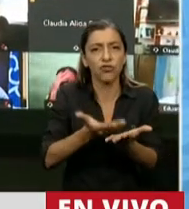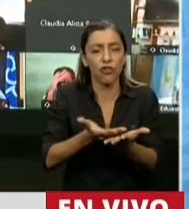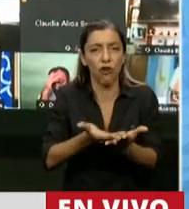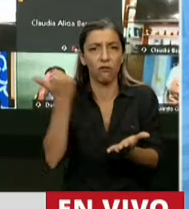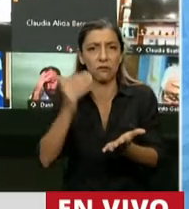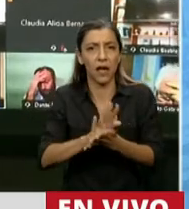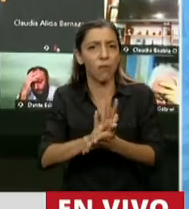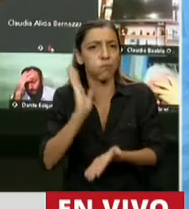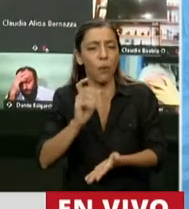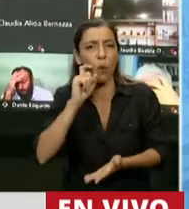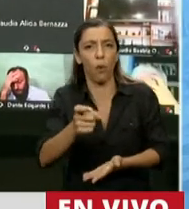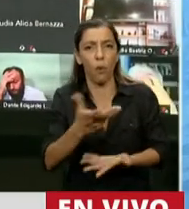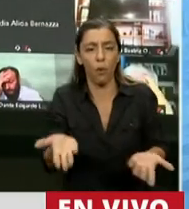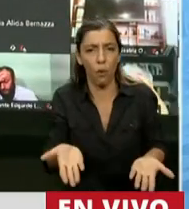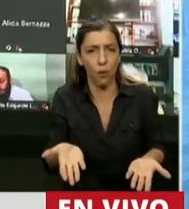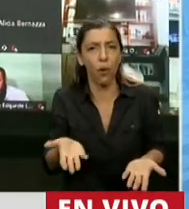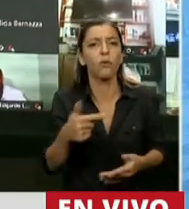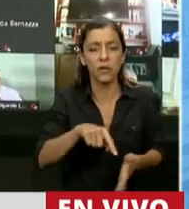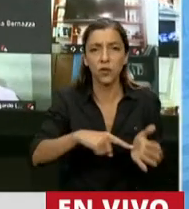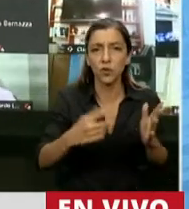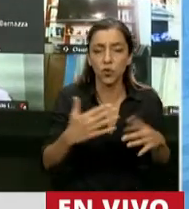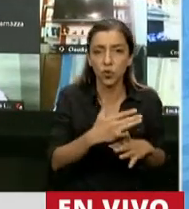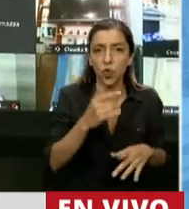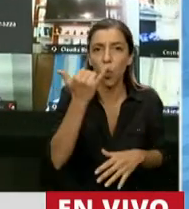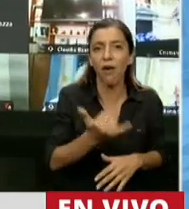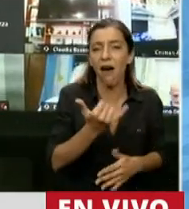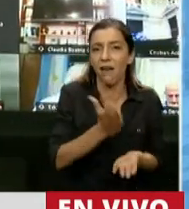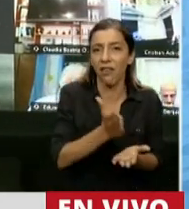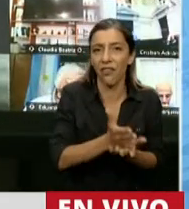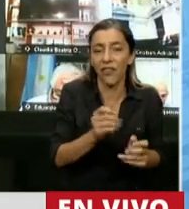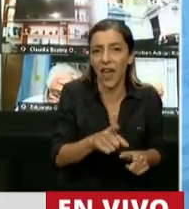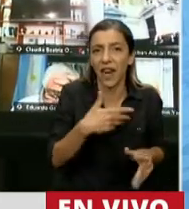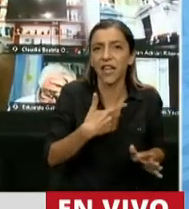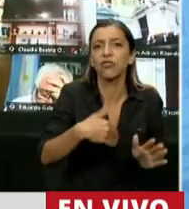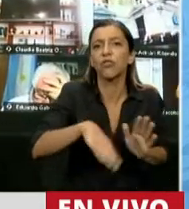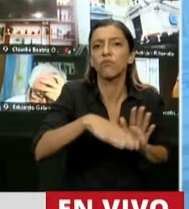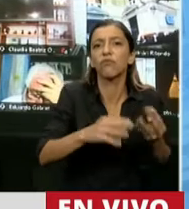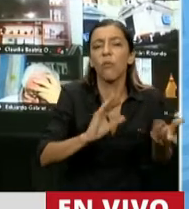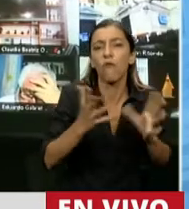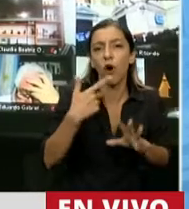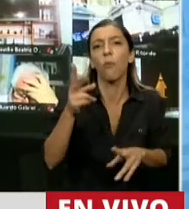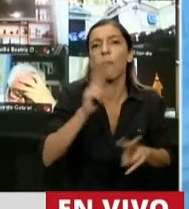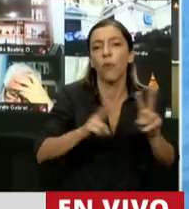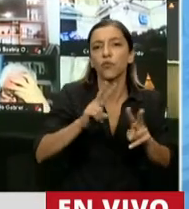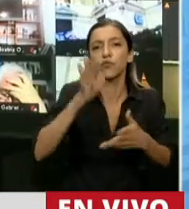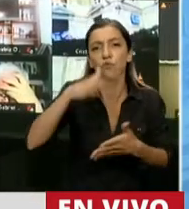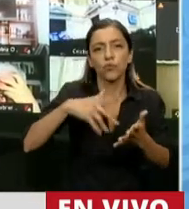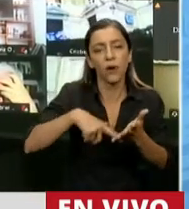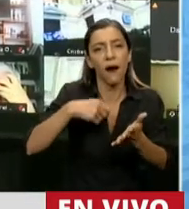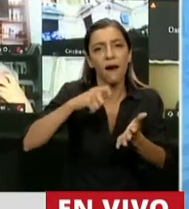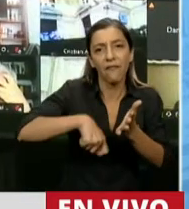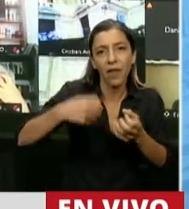Federación, como lo es la Ciudad Autónoma de Buenos Aires, sin cumplir con la pauta de previo convenio que